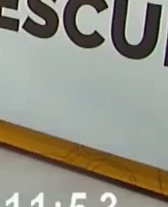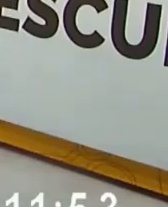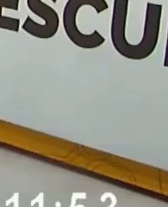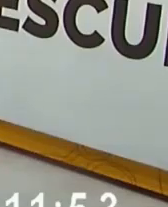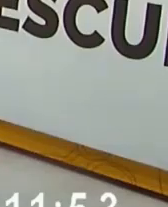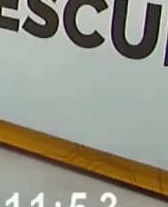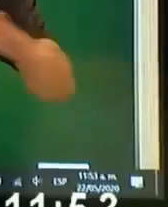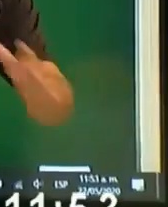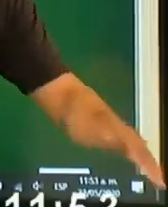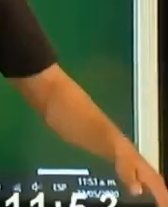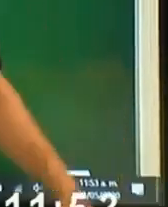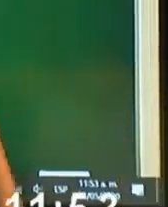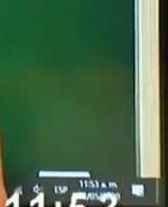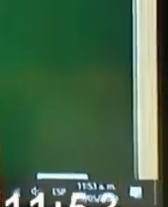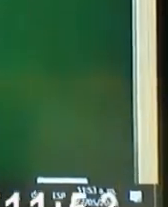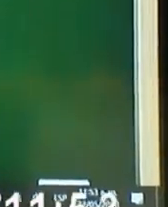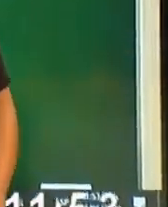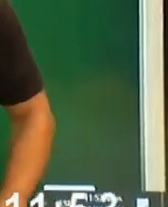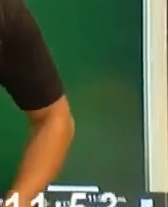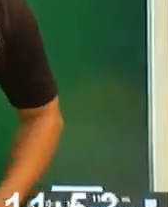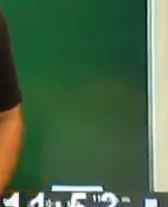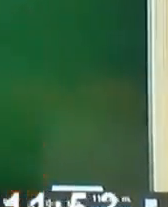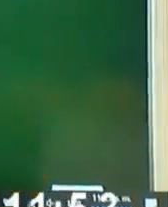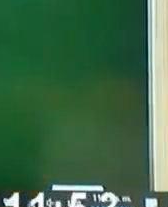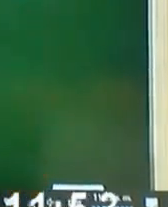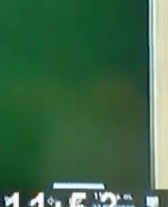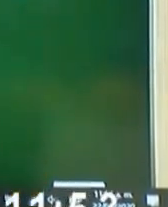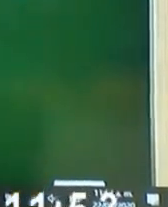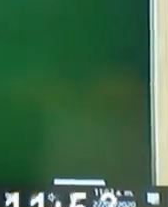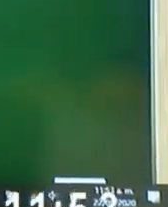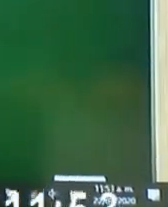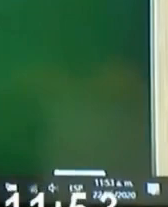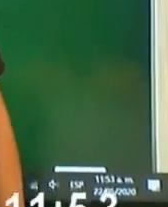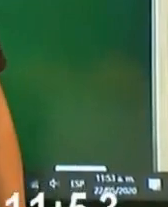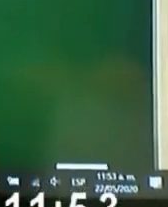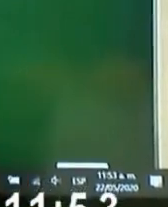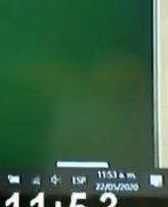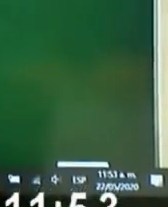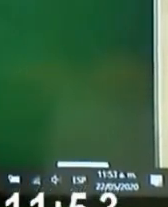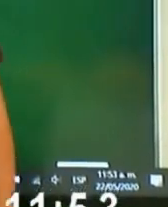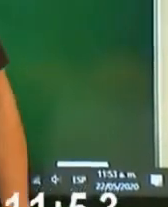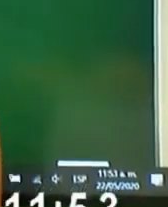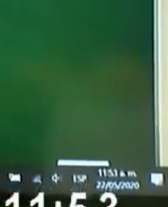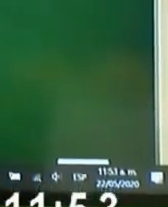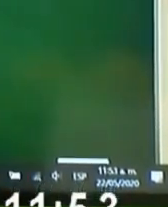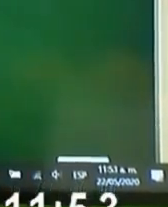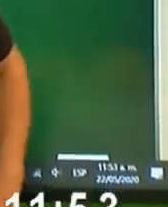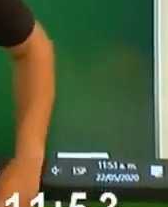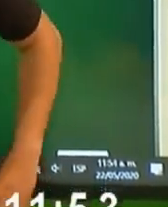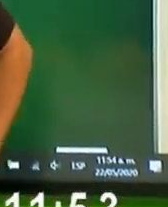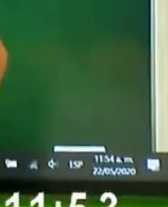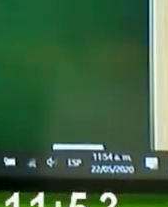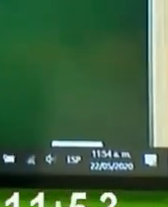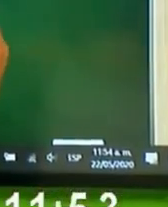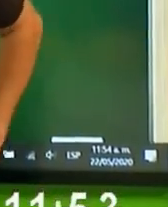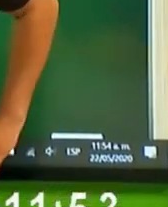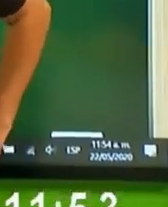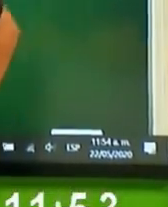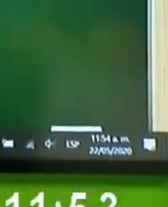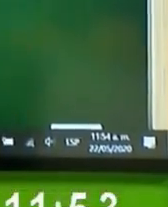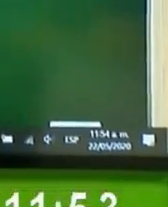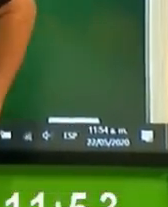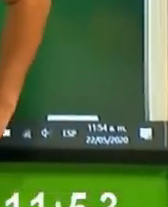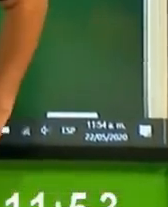Ojo. Vamos a relajar un poquito. Recuerde que en la activación física musicalizada hay que hacer las tres fases.